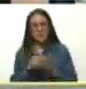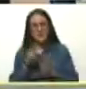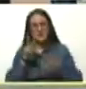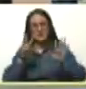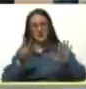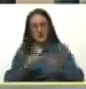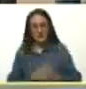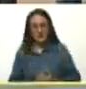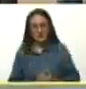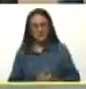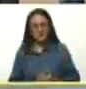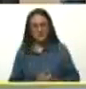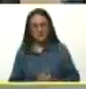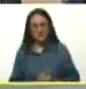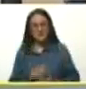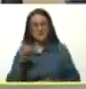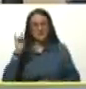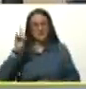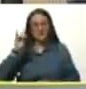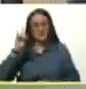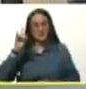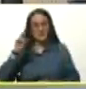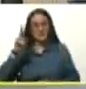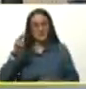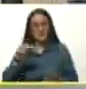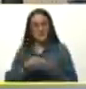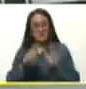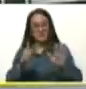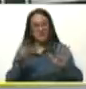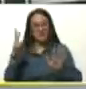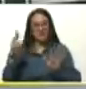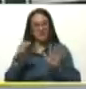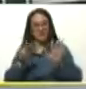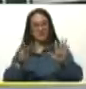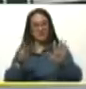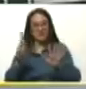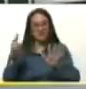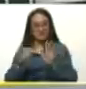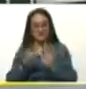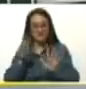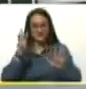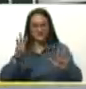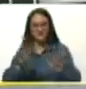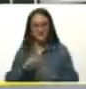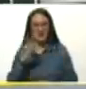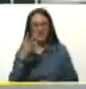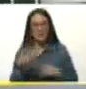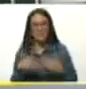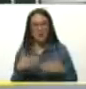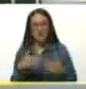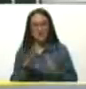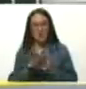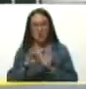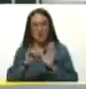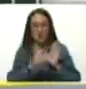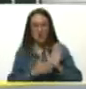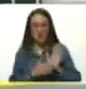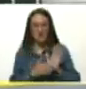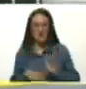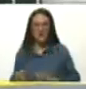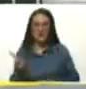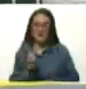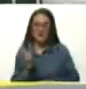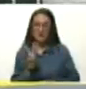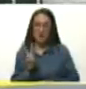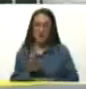y en Bolivia en 2006, 2007, 2008. Tres procesos constituyentes, el venezolano,